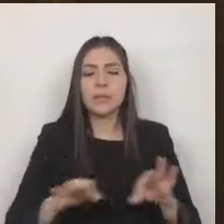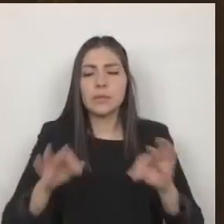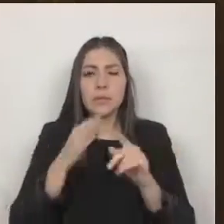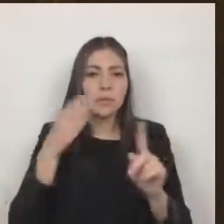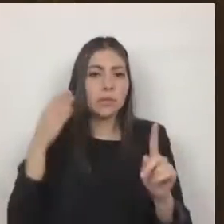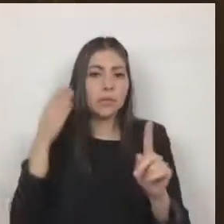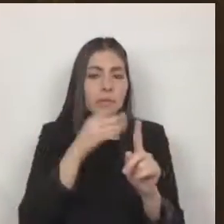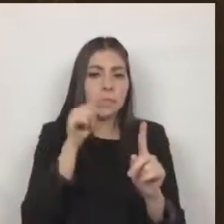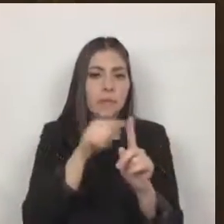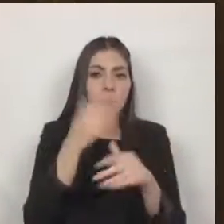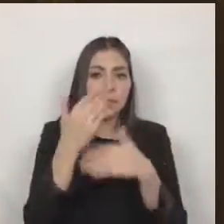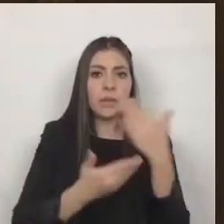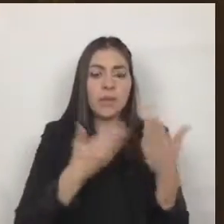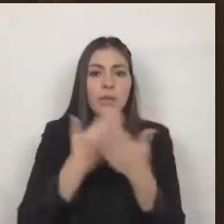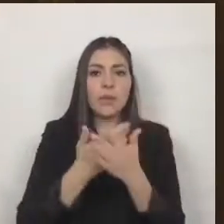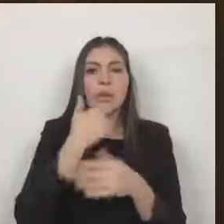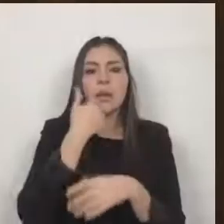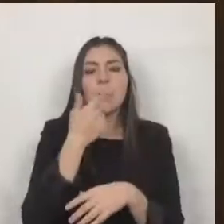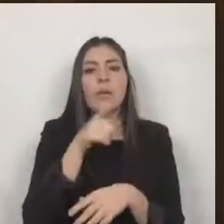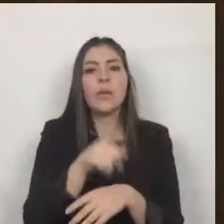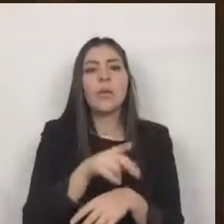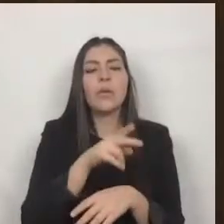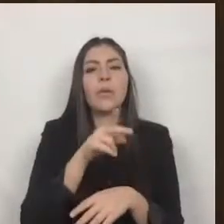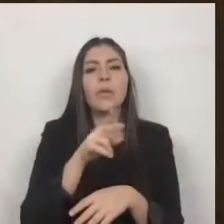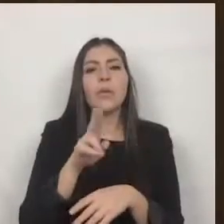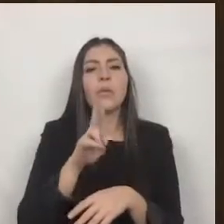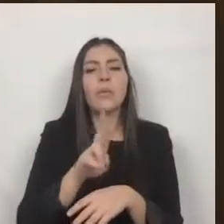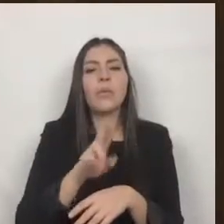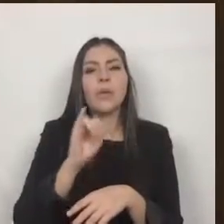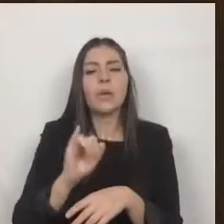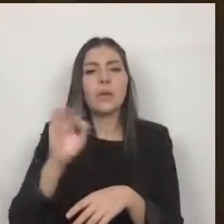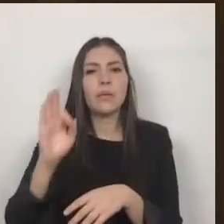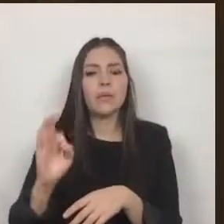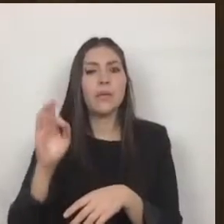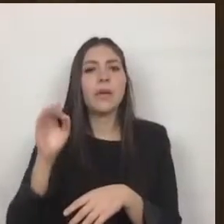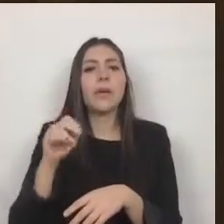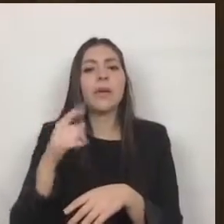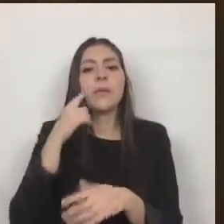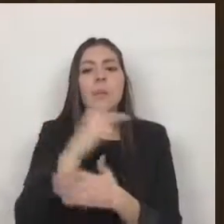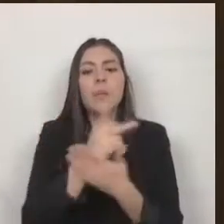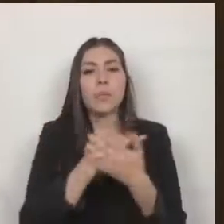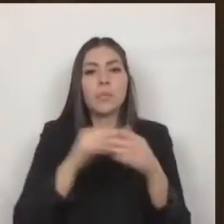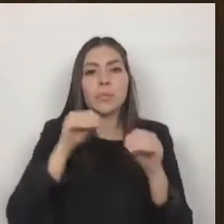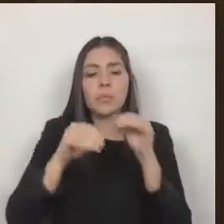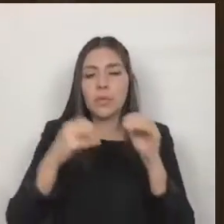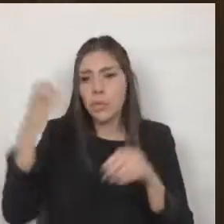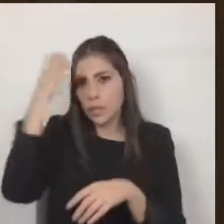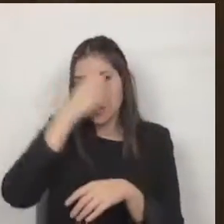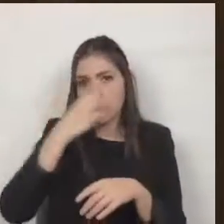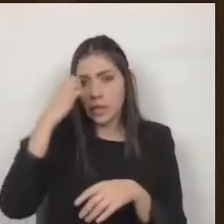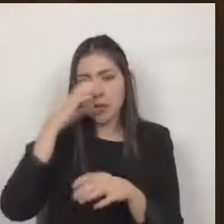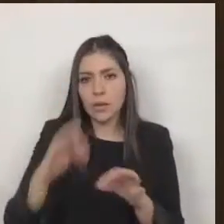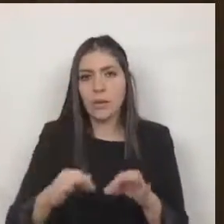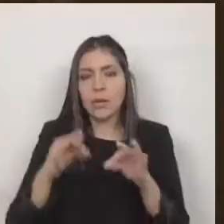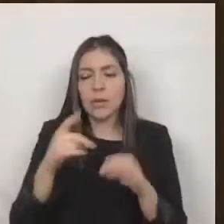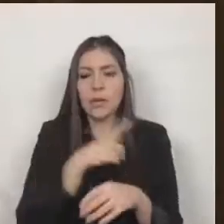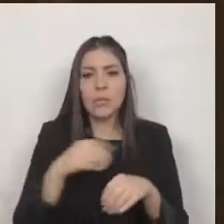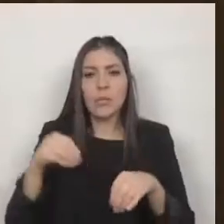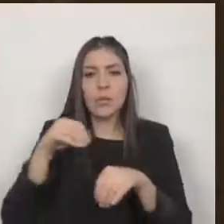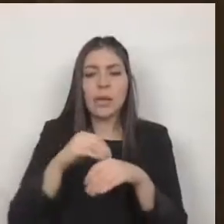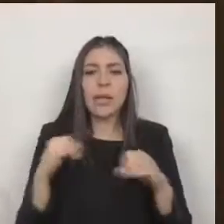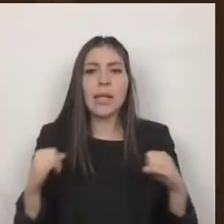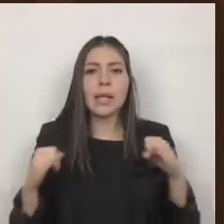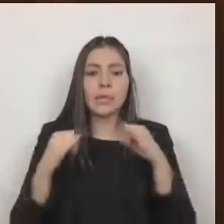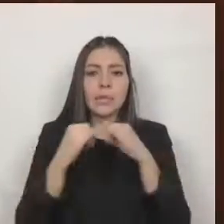transformación de las unidades de información planeación programación y evaluación en institutos municipales de